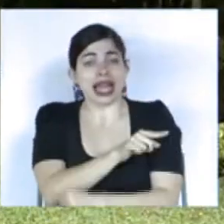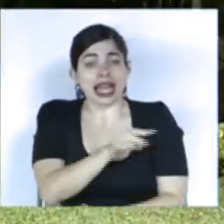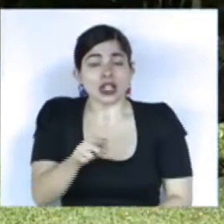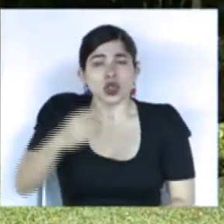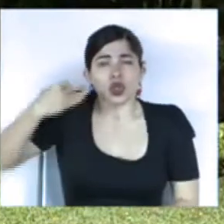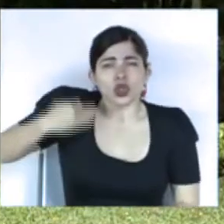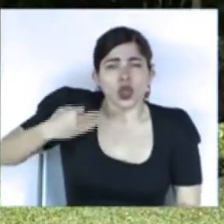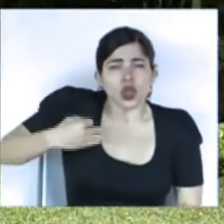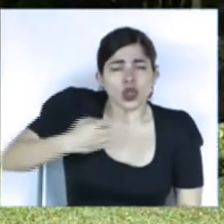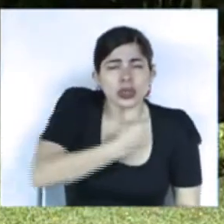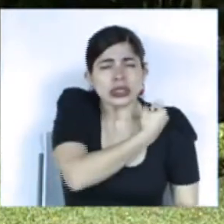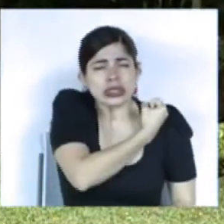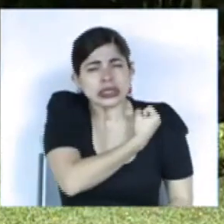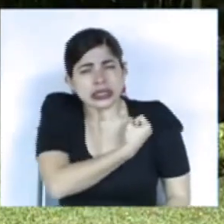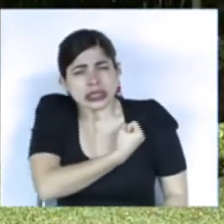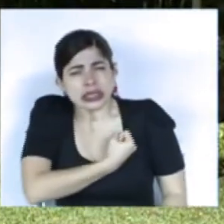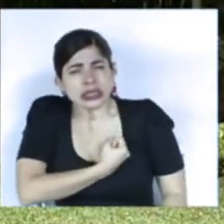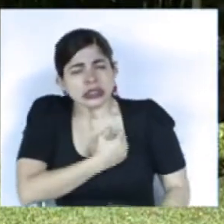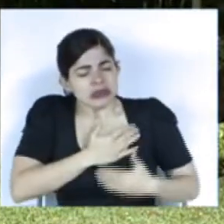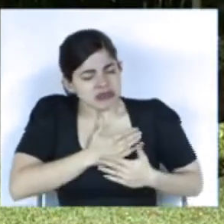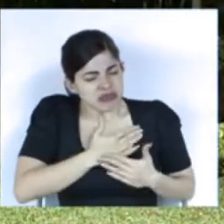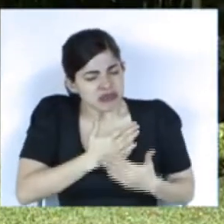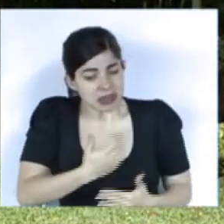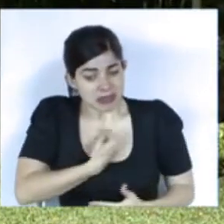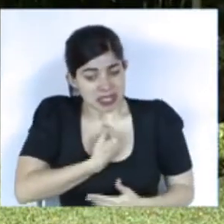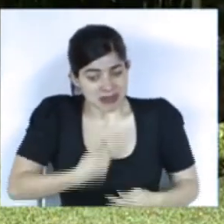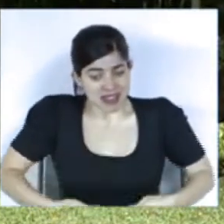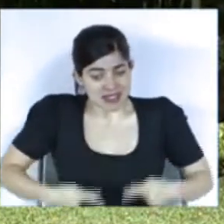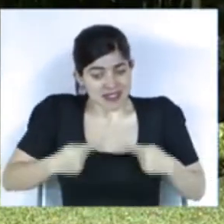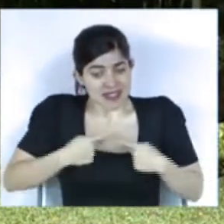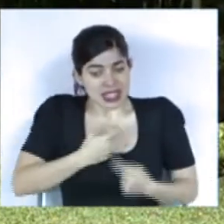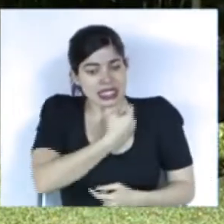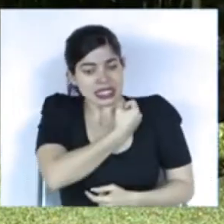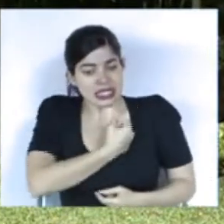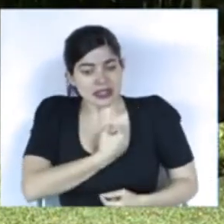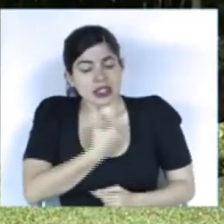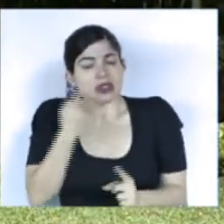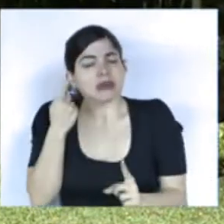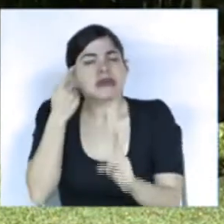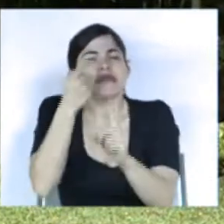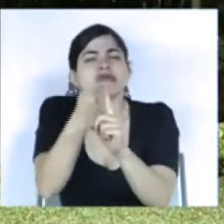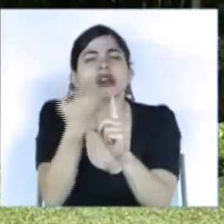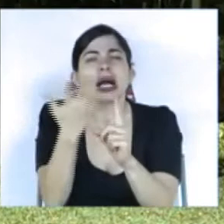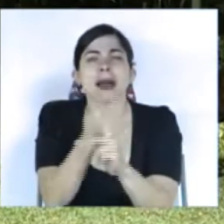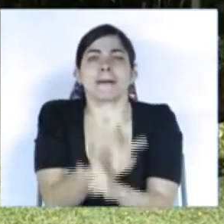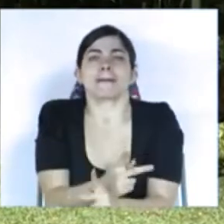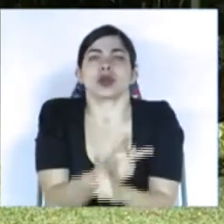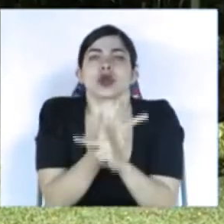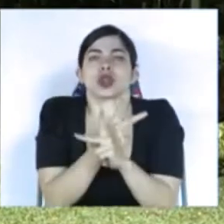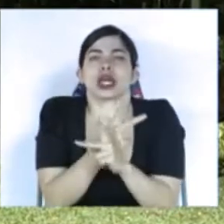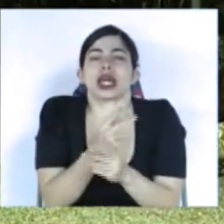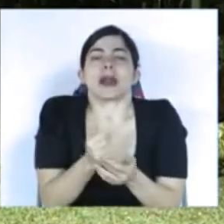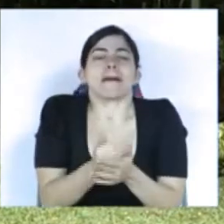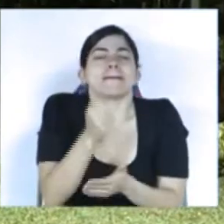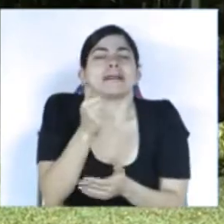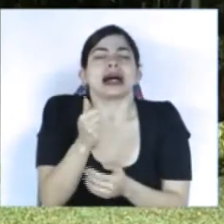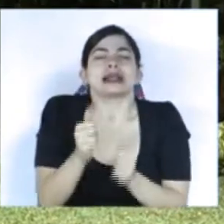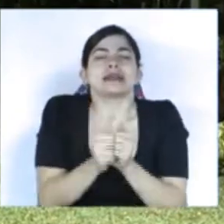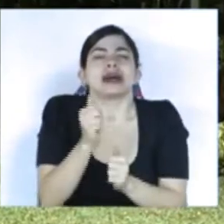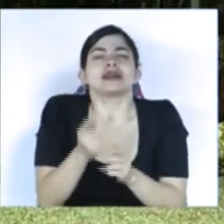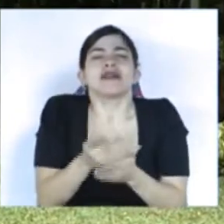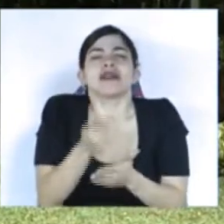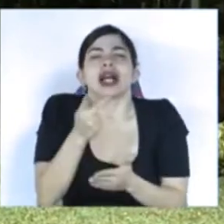arriesgan con coraje y determinación sus propias vidas para salvaguardar el más preciado tesoro, nuestra salud.